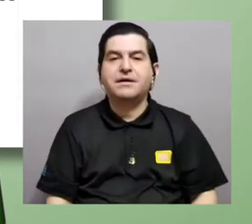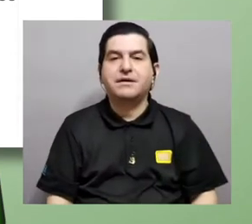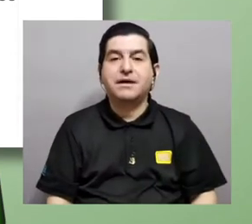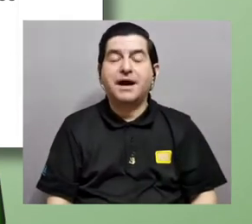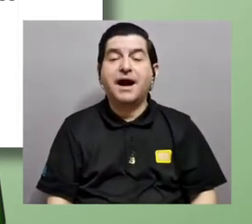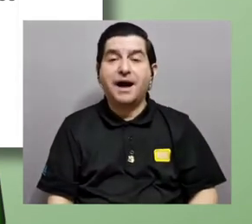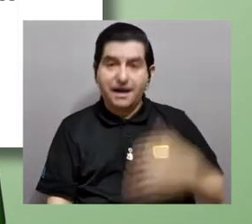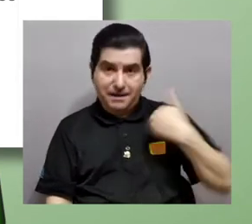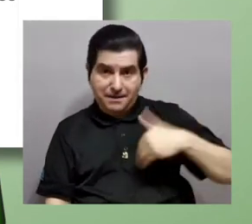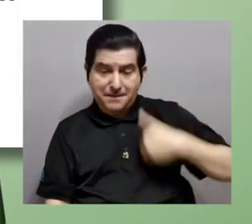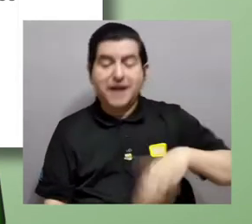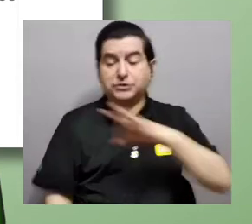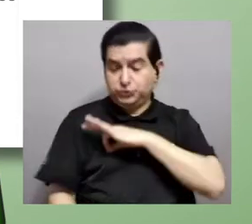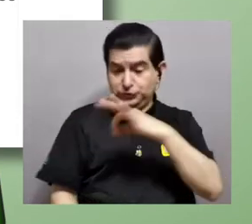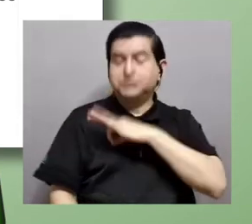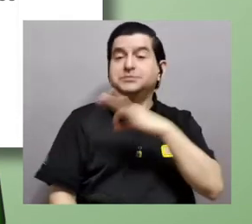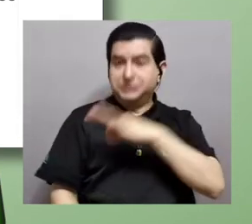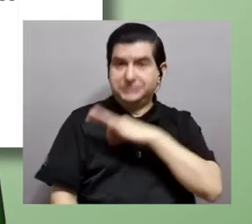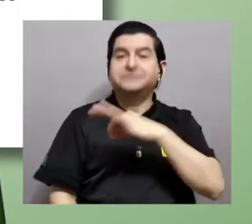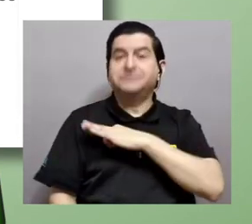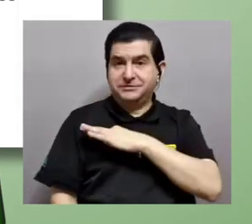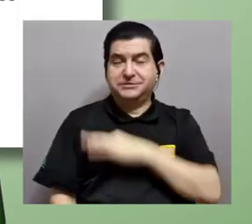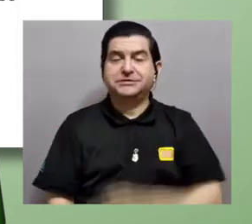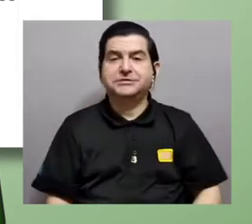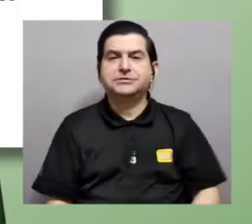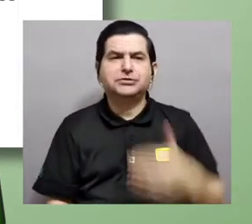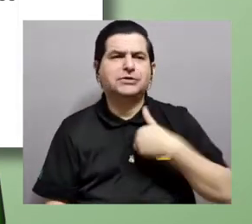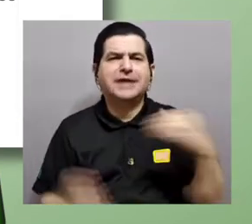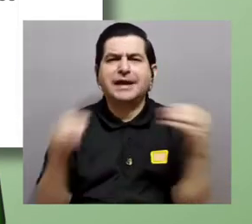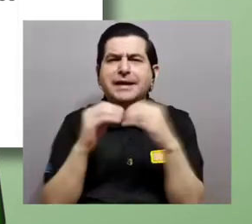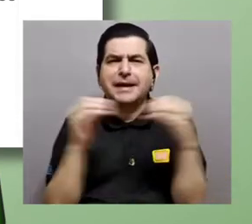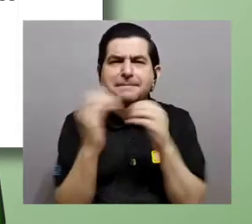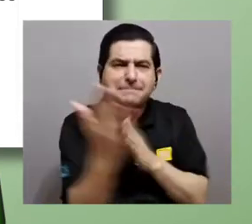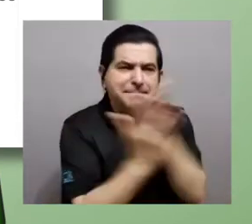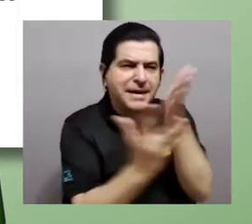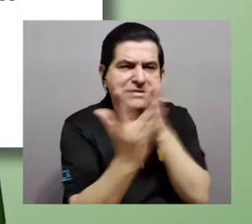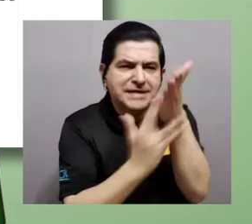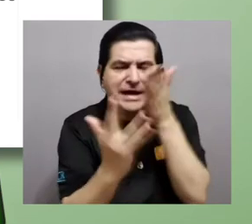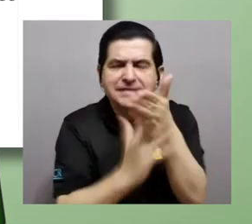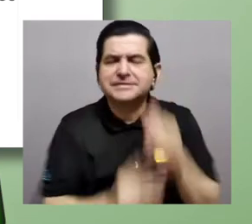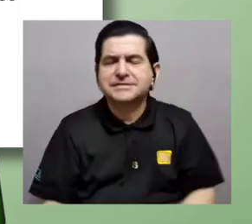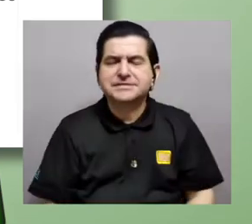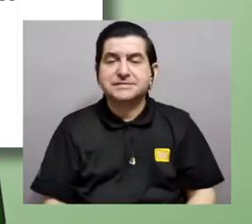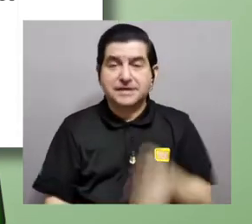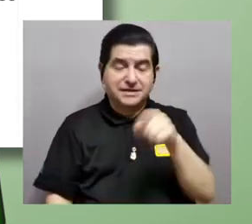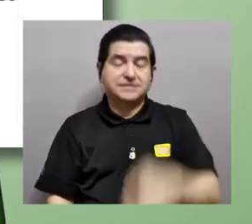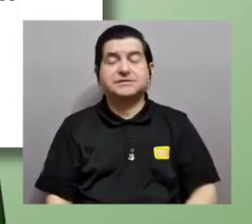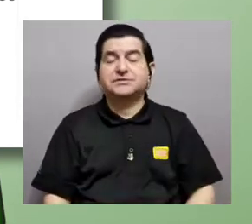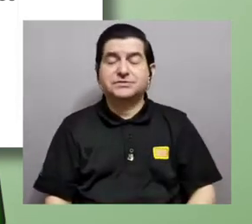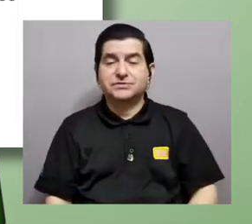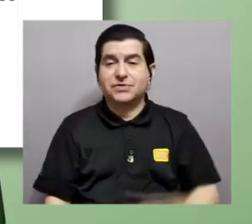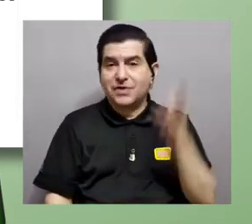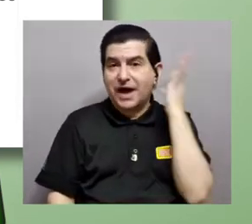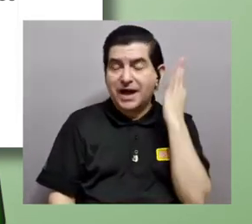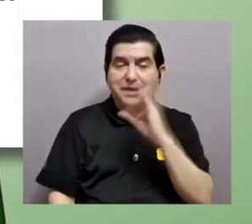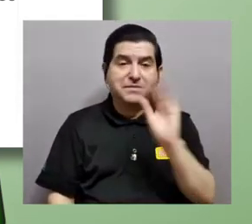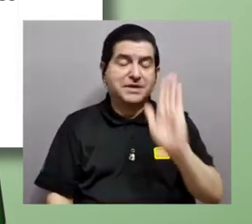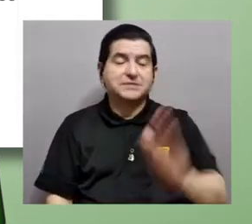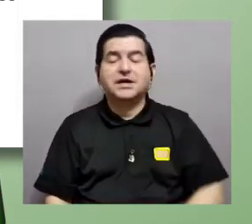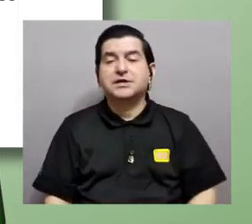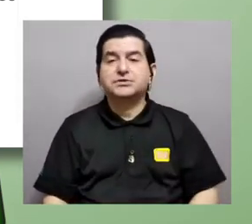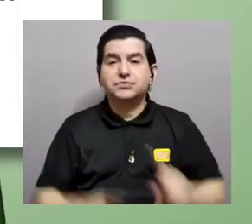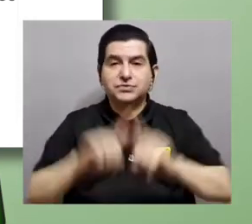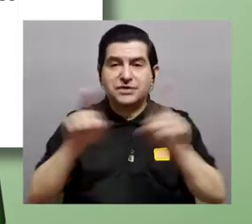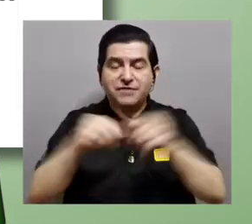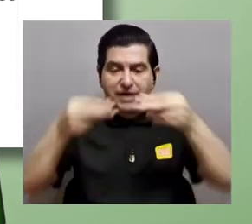machos se benefician al tener un mayor acceso a hembras y a sus huevos. Como podemos ver en esta